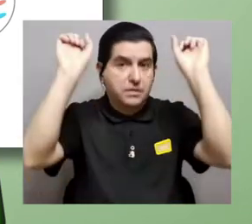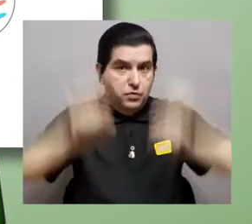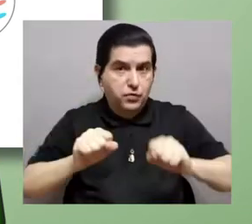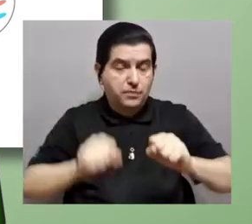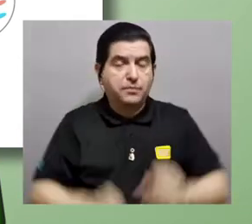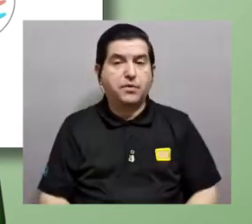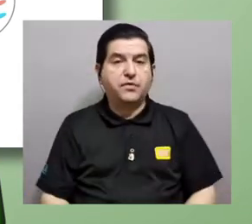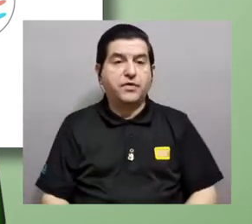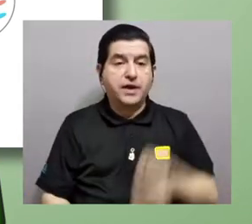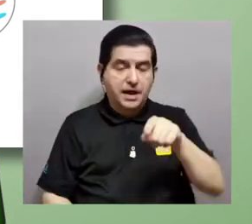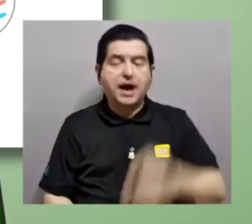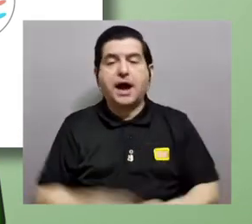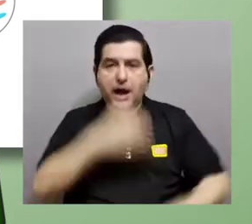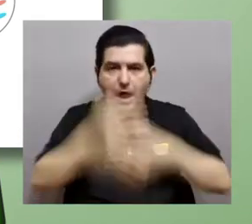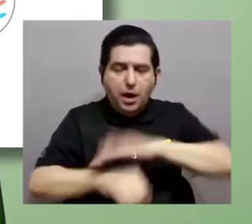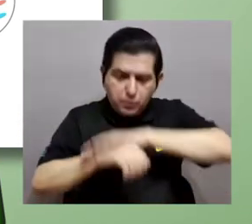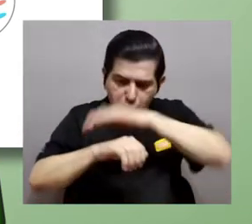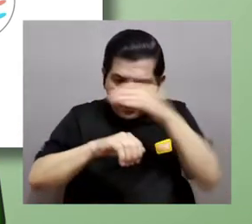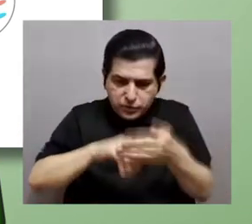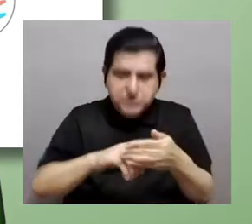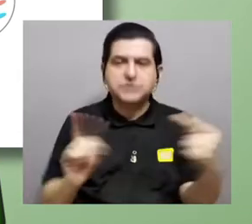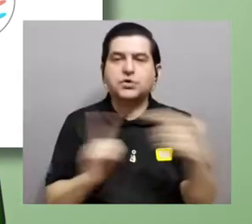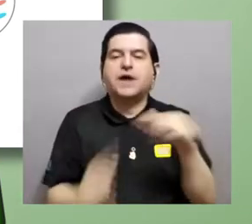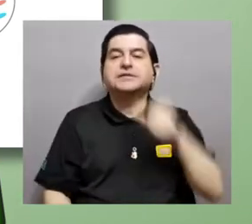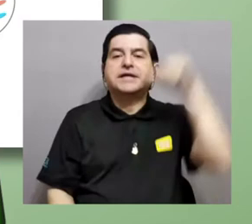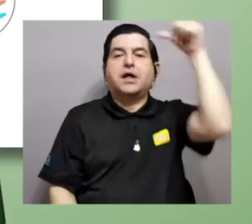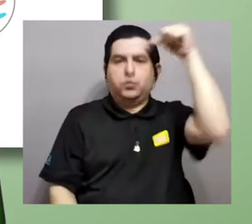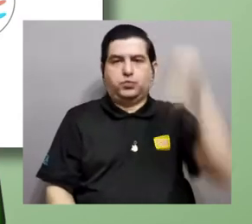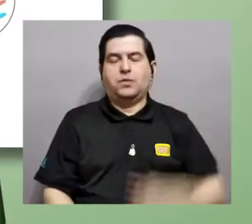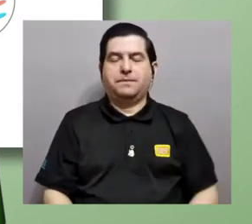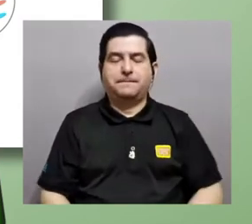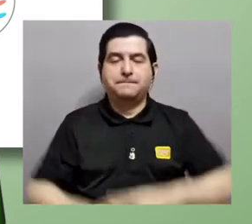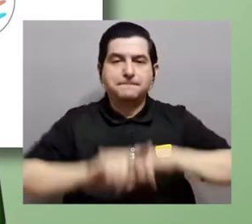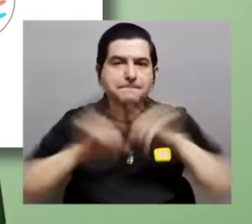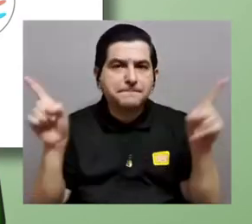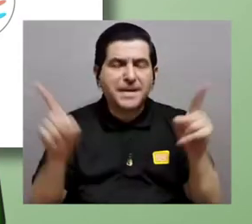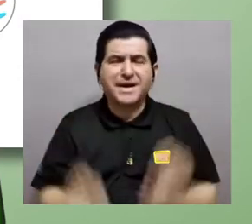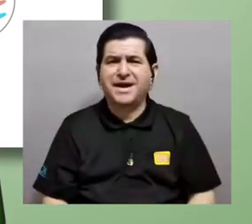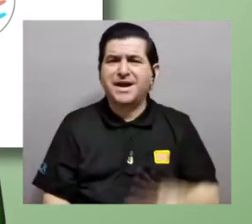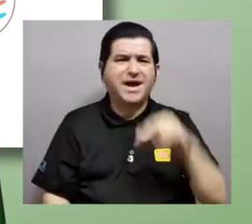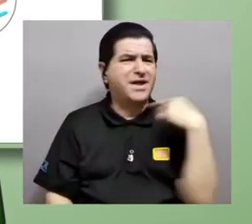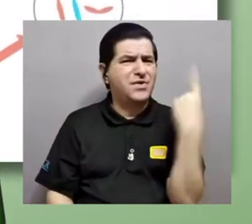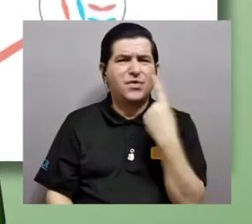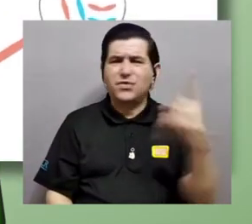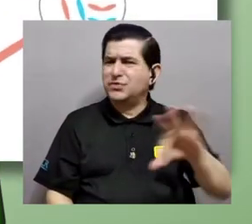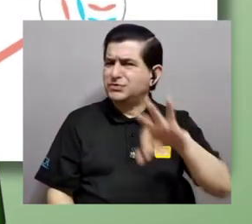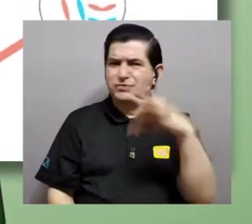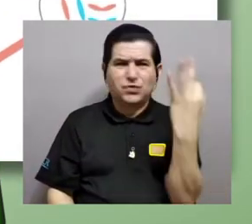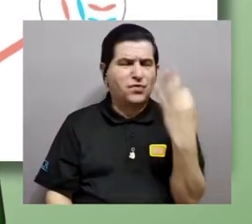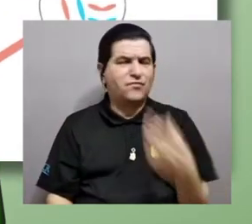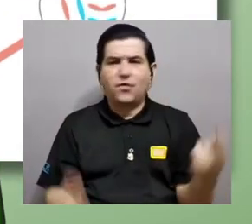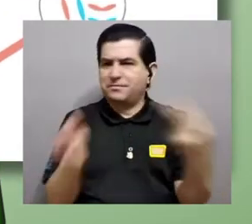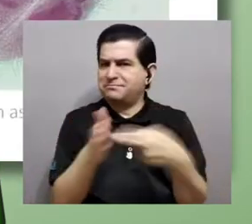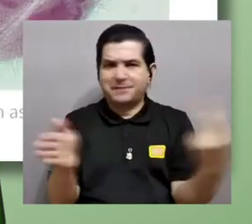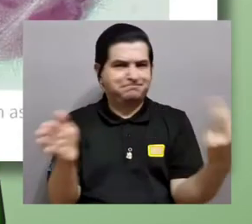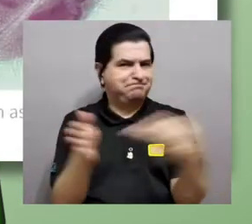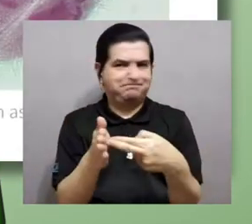lugar a embriones e individuos adultos. Sin embargo, esta no es la única manera de reproducirse.